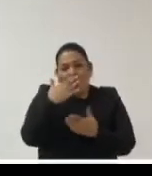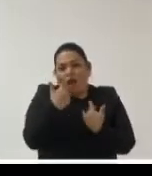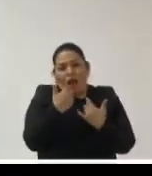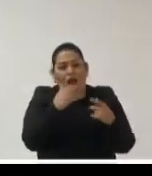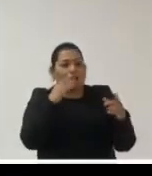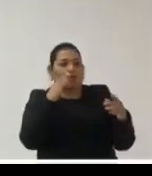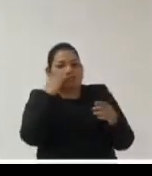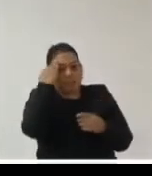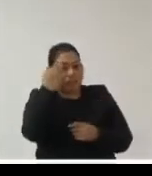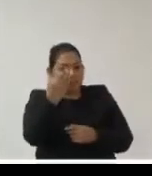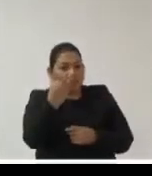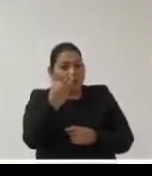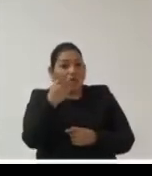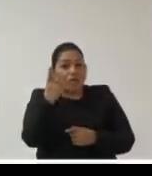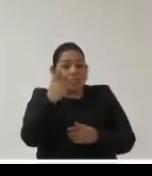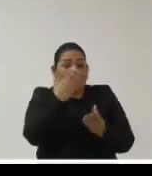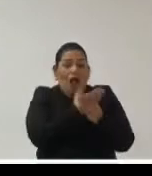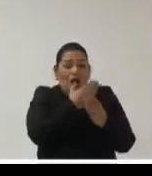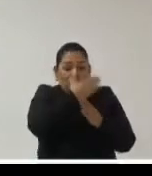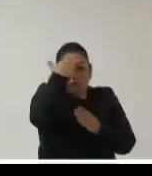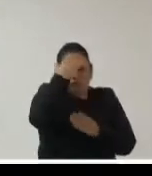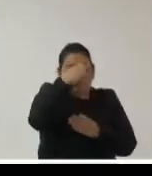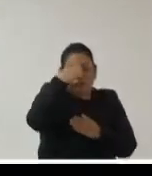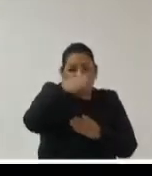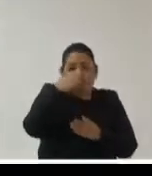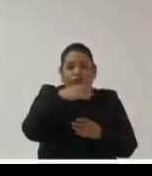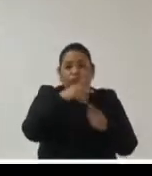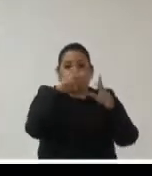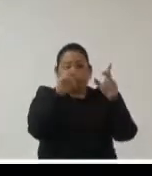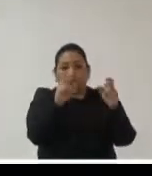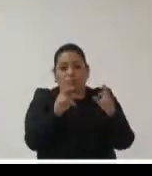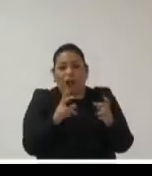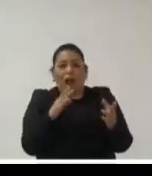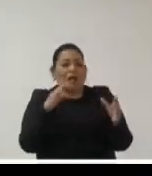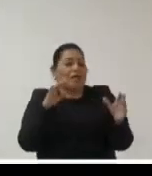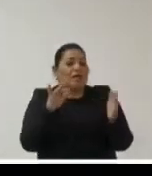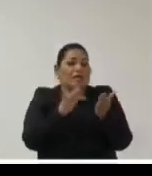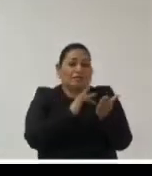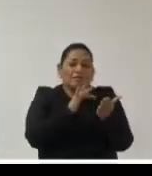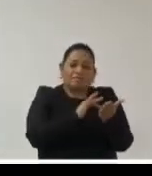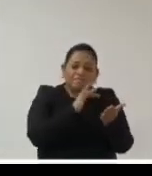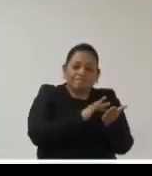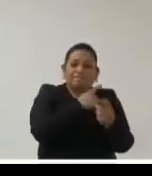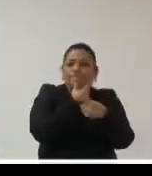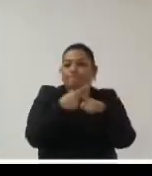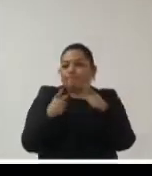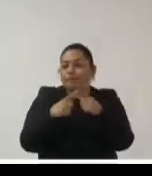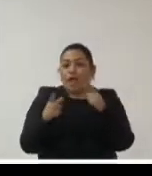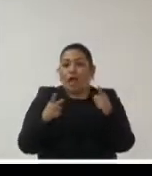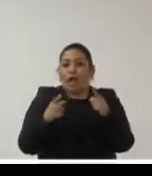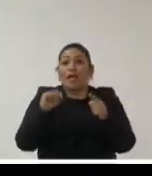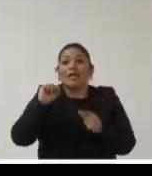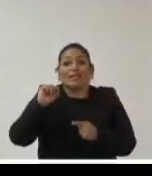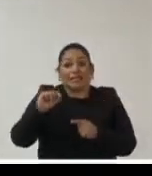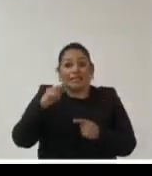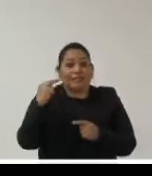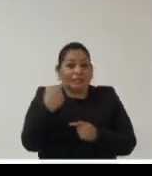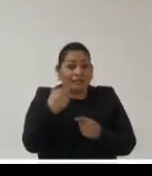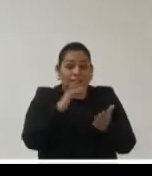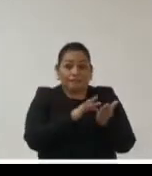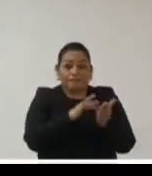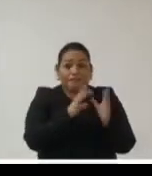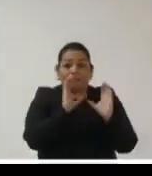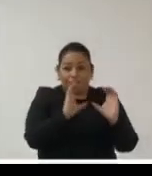tener archivistas expertos en todos los ámbitos de la tecnología entonces necesito un archivista experto en presentación digital